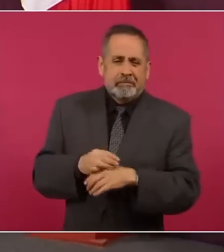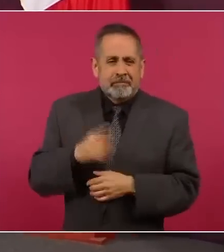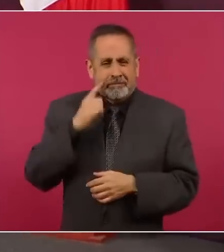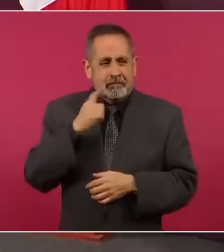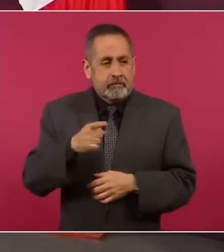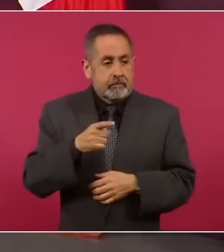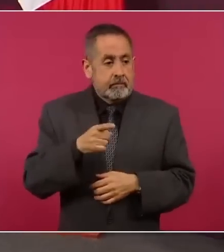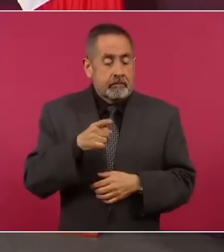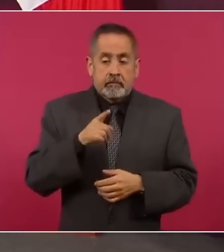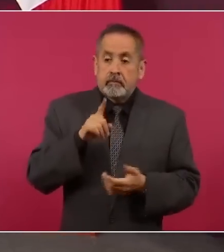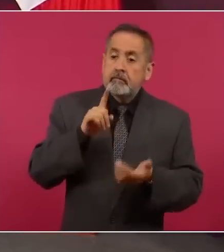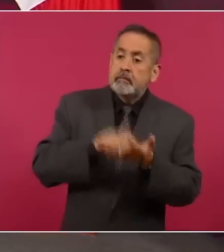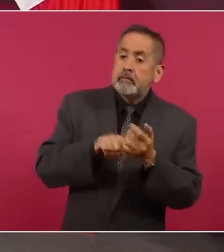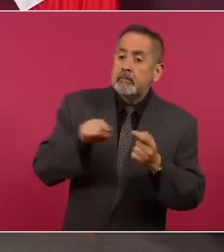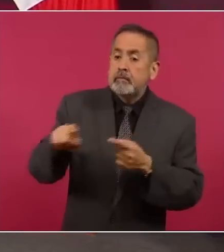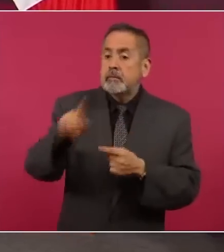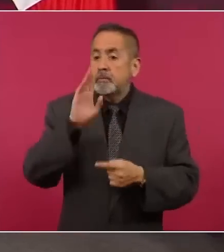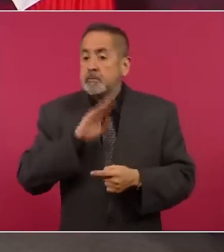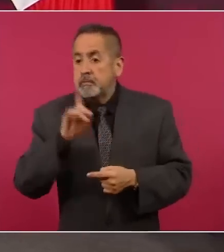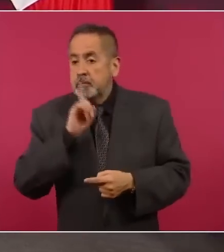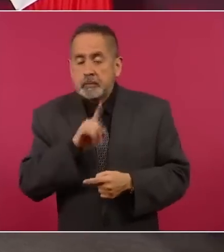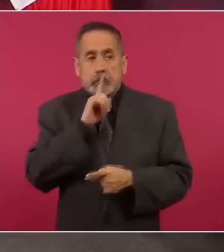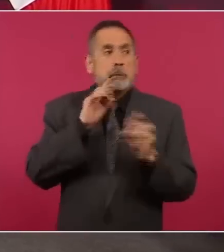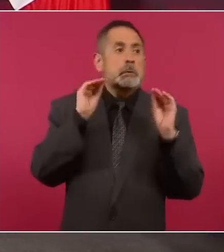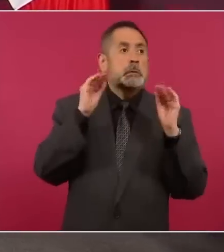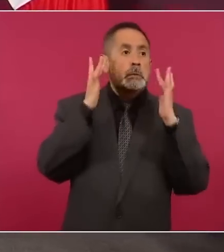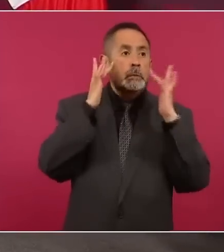callan como momias.